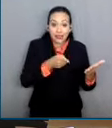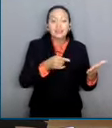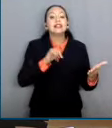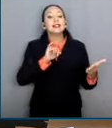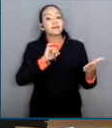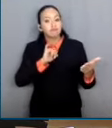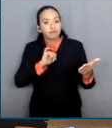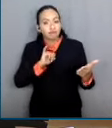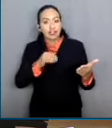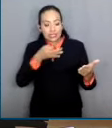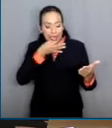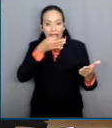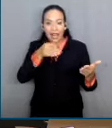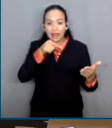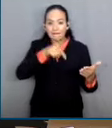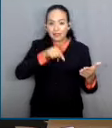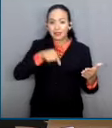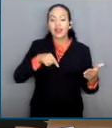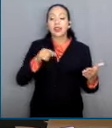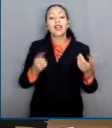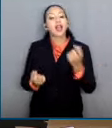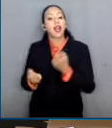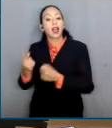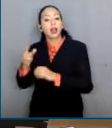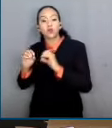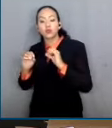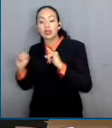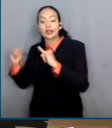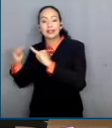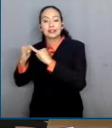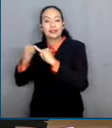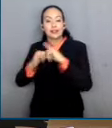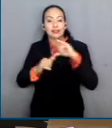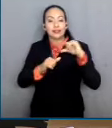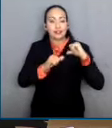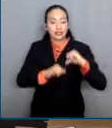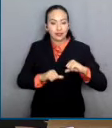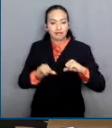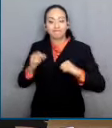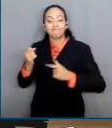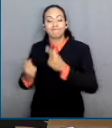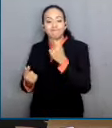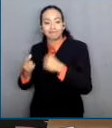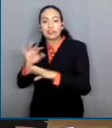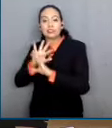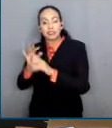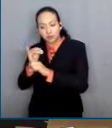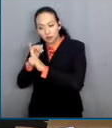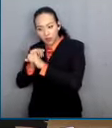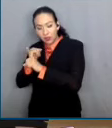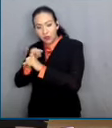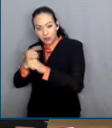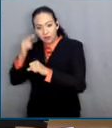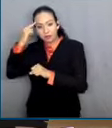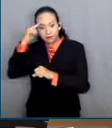que ciertos órganos del Estado han realizado diligencias para ejecutar las órdenes de aprehensión